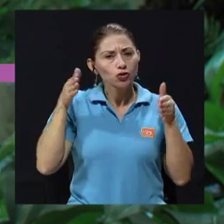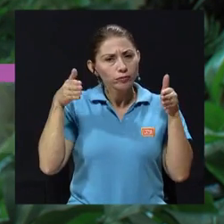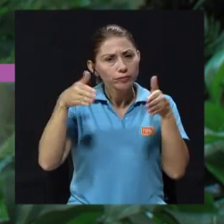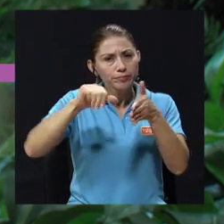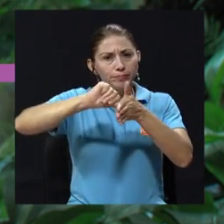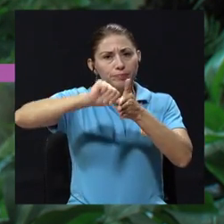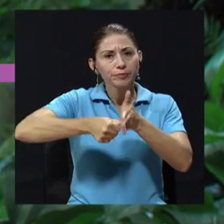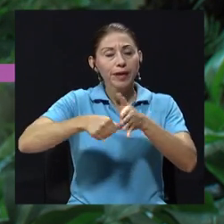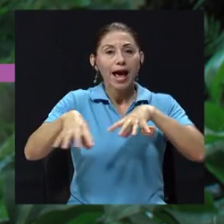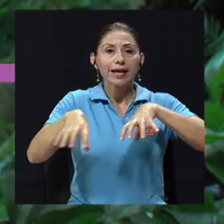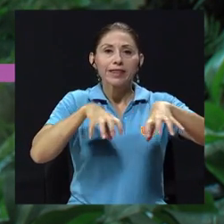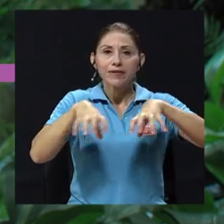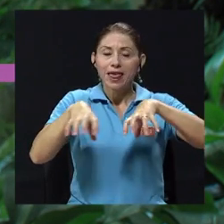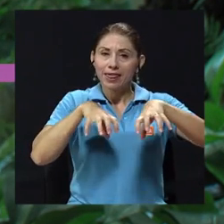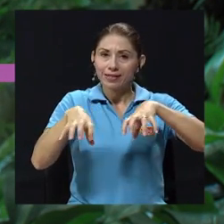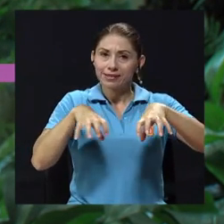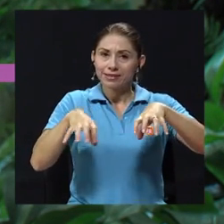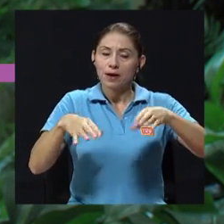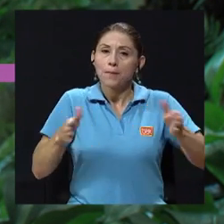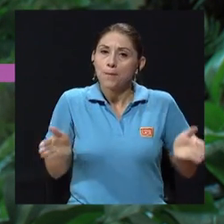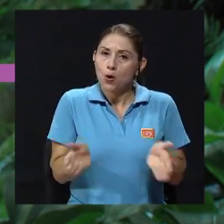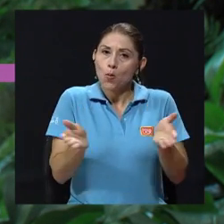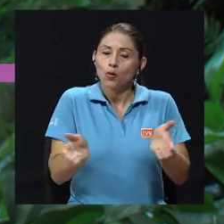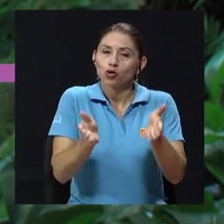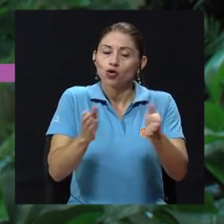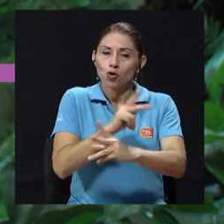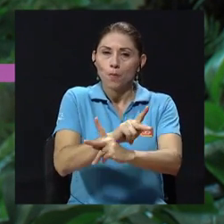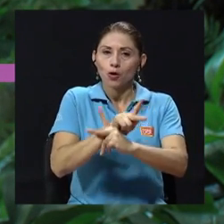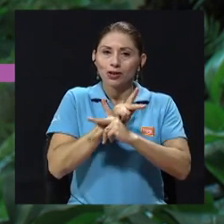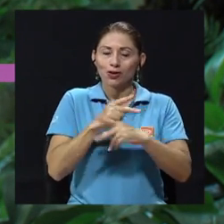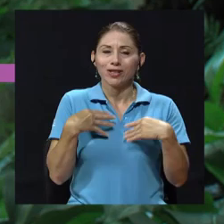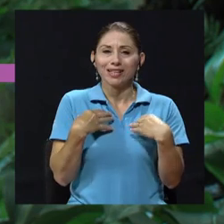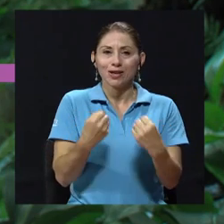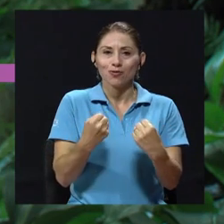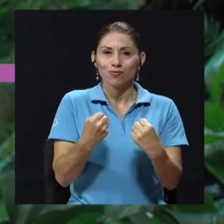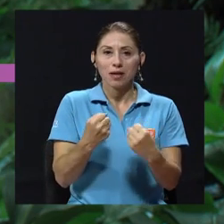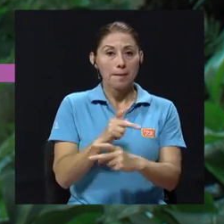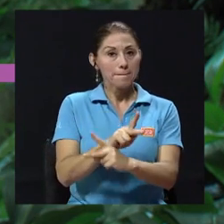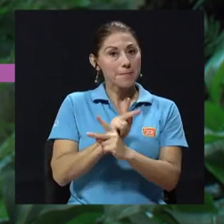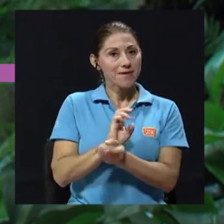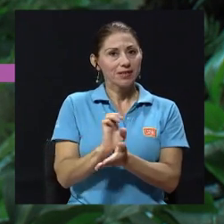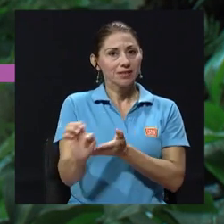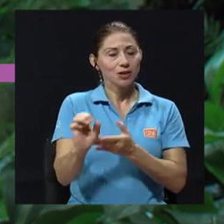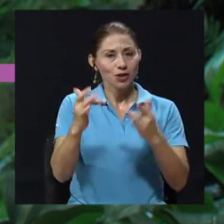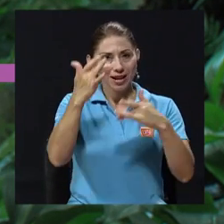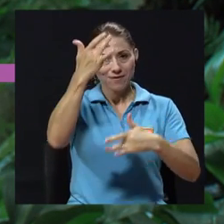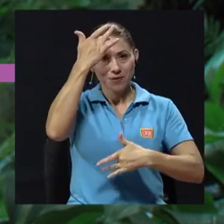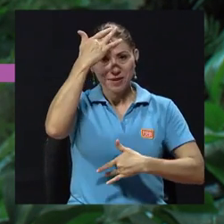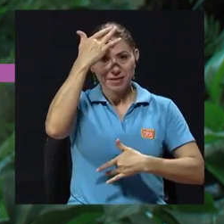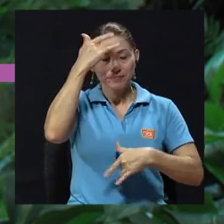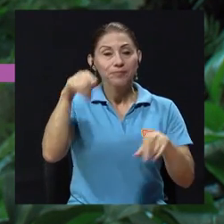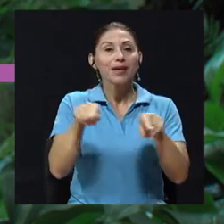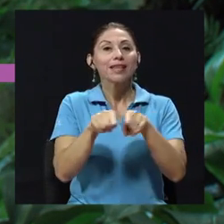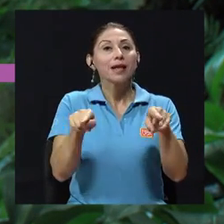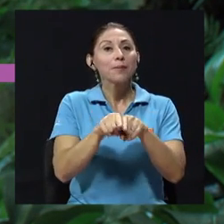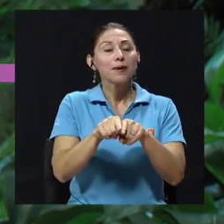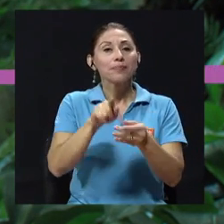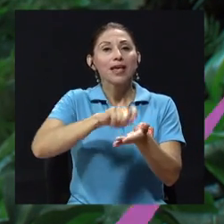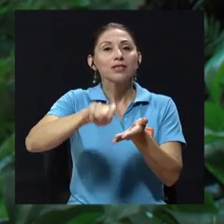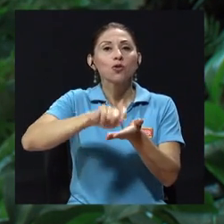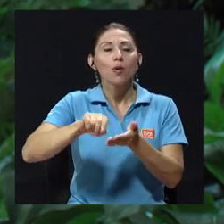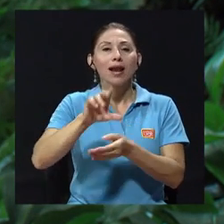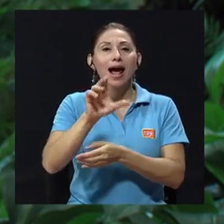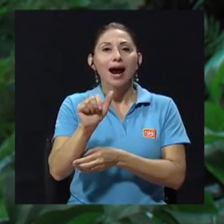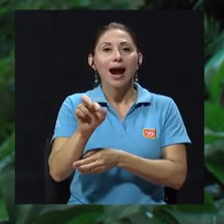las actividades de promoción y protección de la salud y prevención de la enfermedad. Y asimismo, en la Escuela